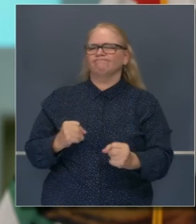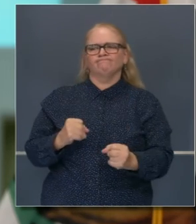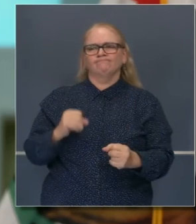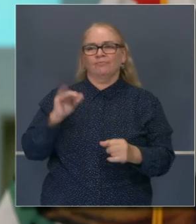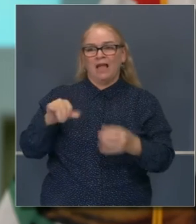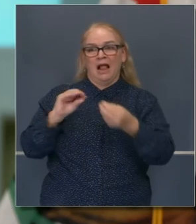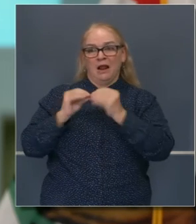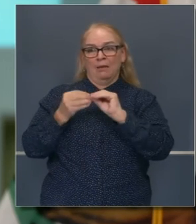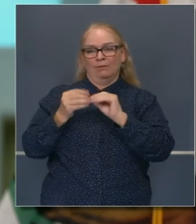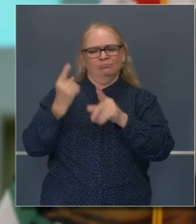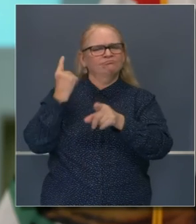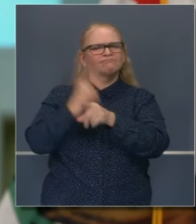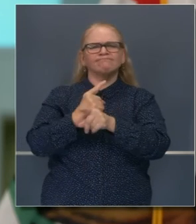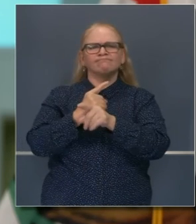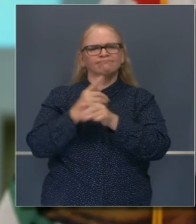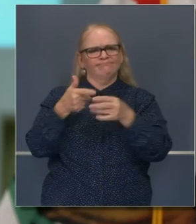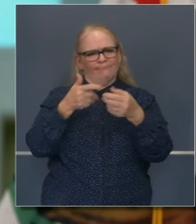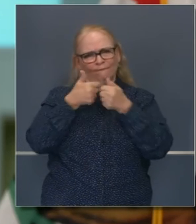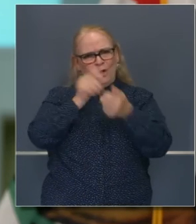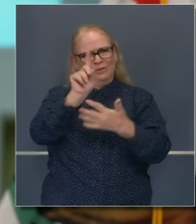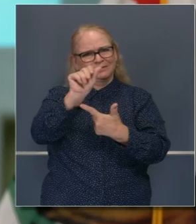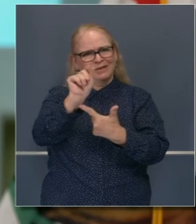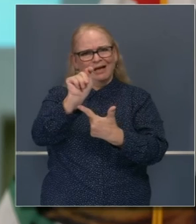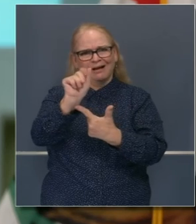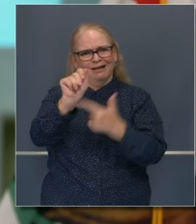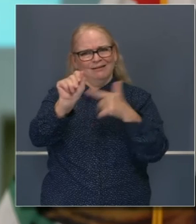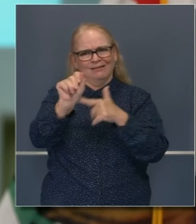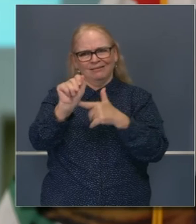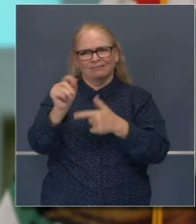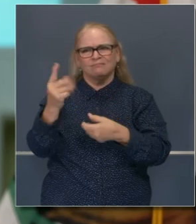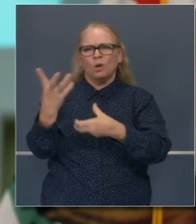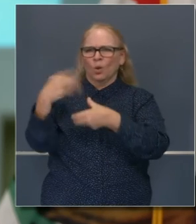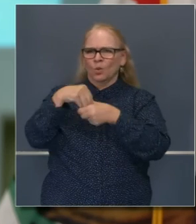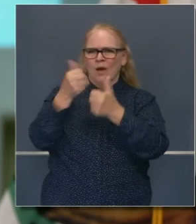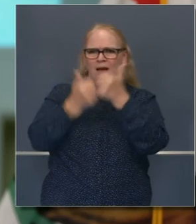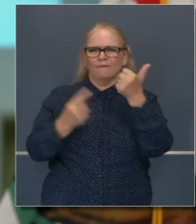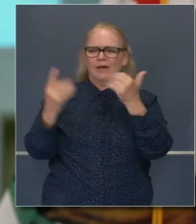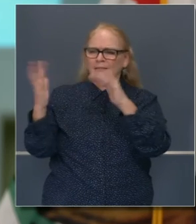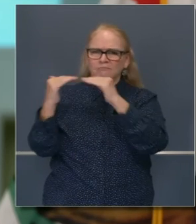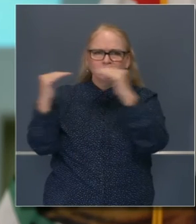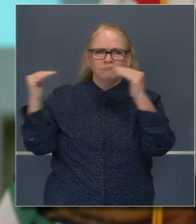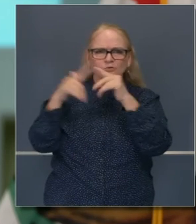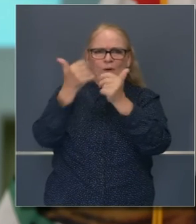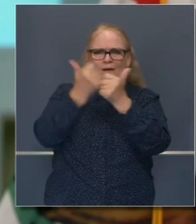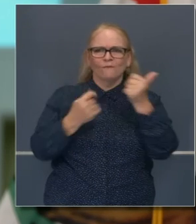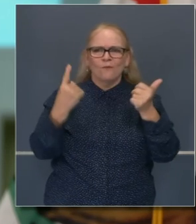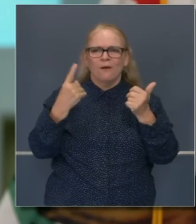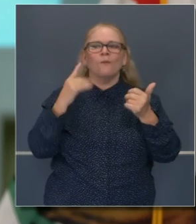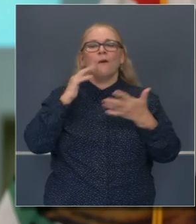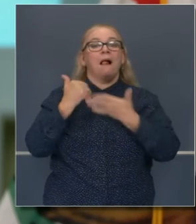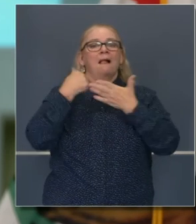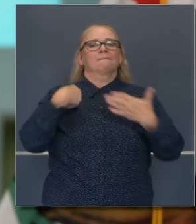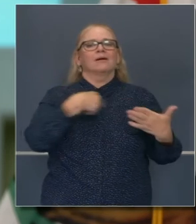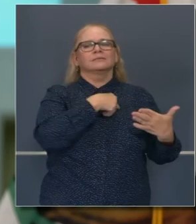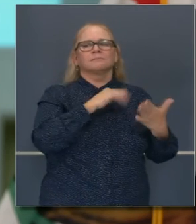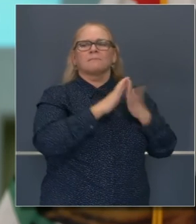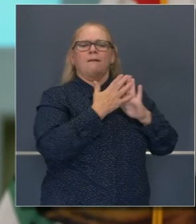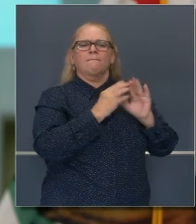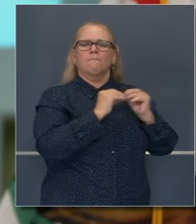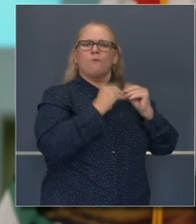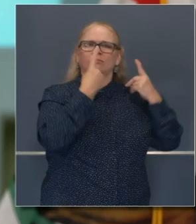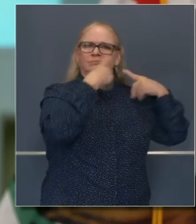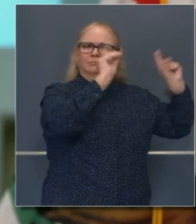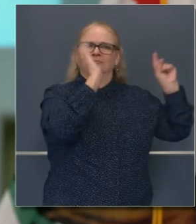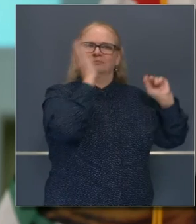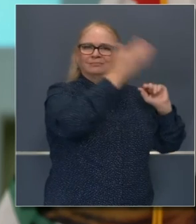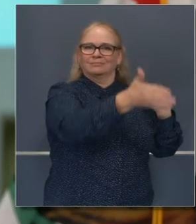En términos generales, parece que esta medida de equidad podría avanzar la causa de reabrir en algunos